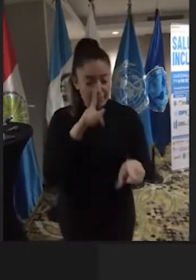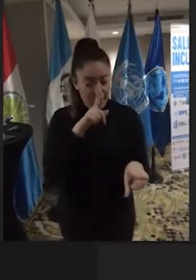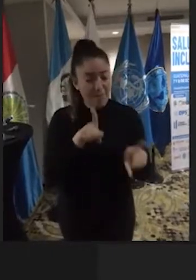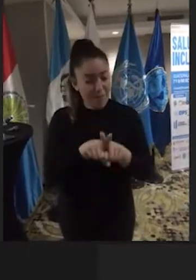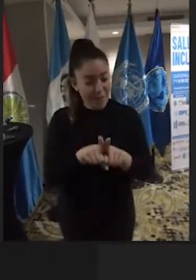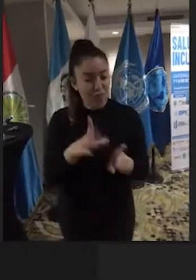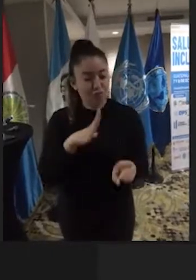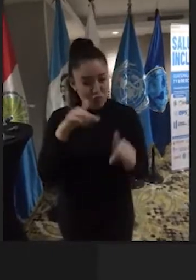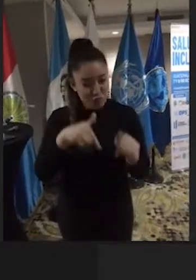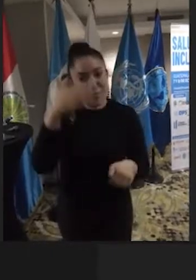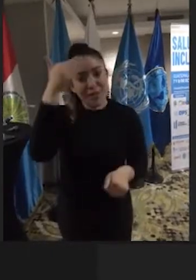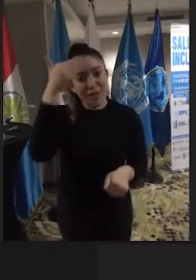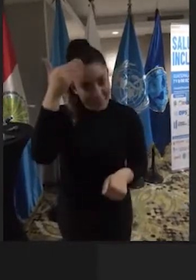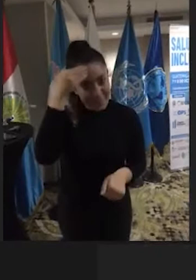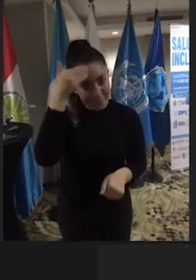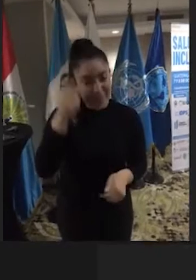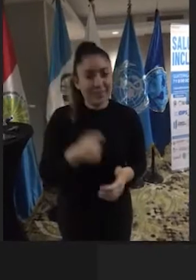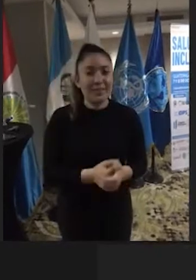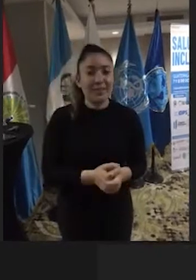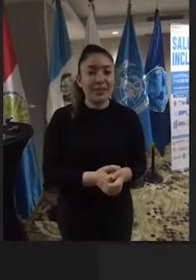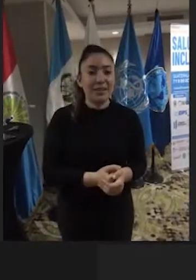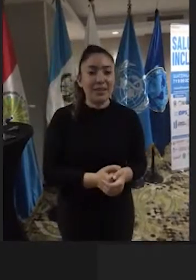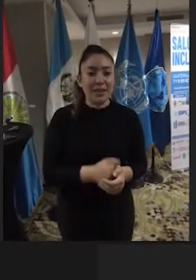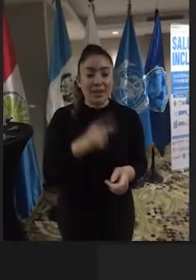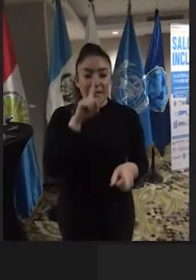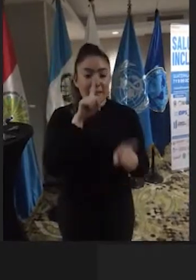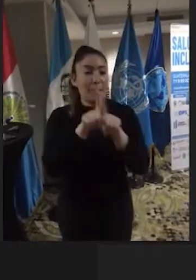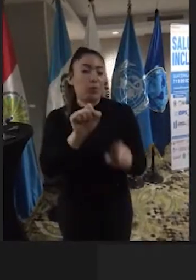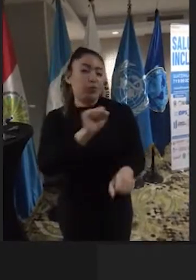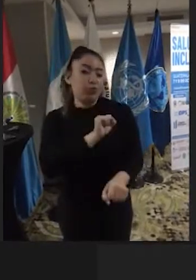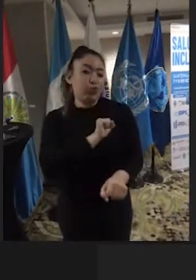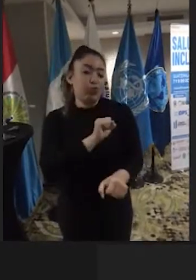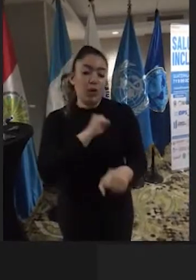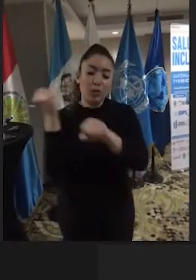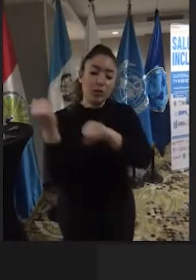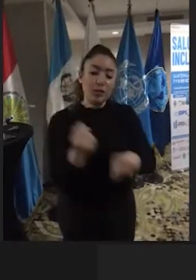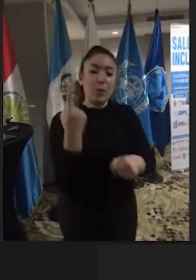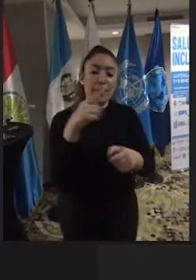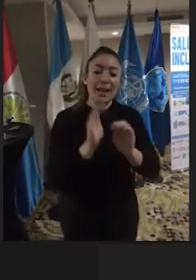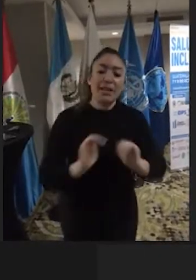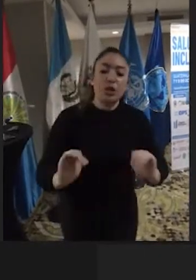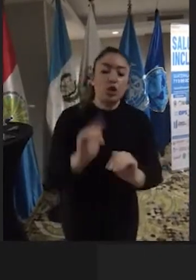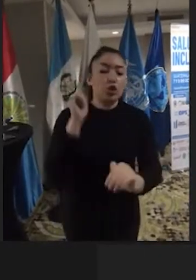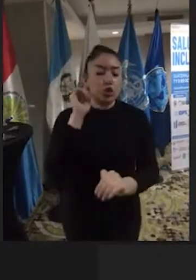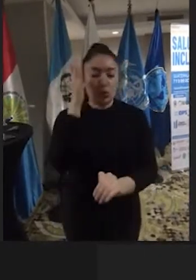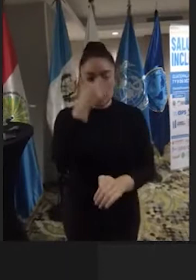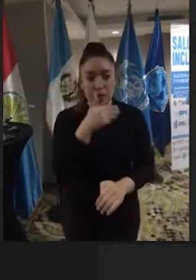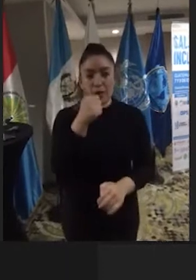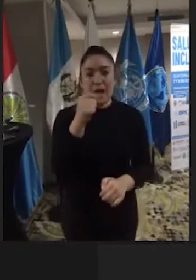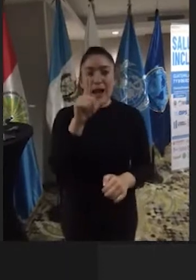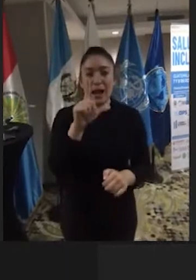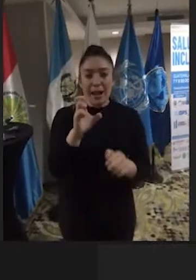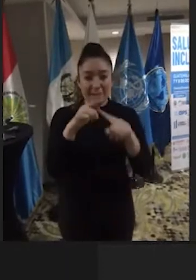estuvieron presentes las compañeras de la Fundación para Niños Sordos Ciegos Álex,